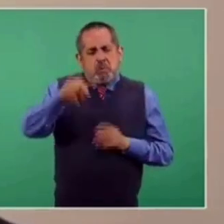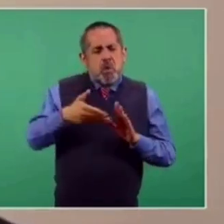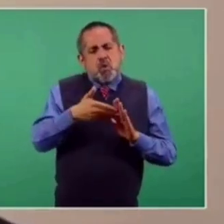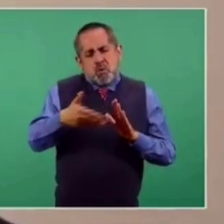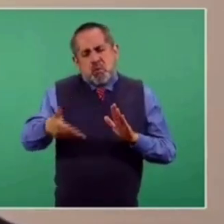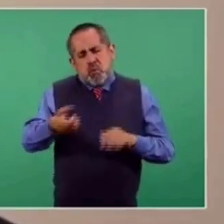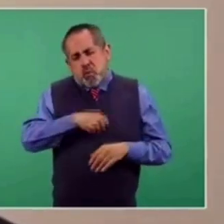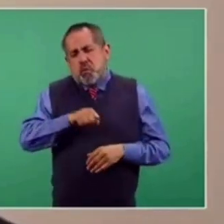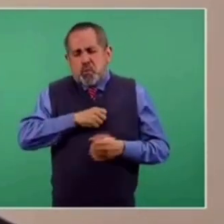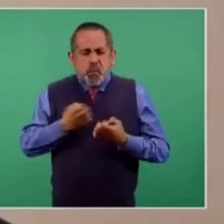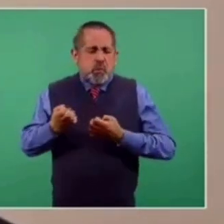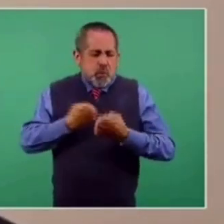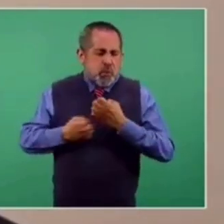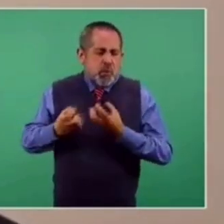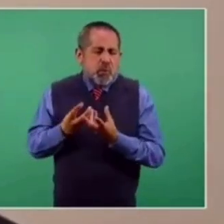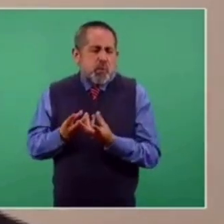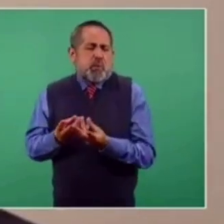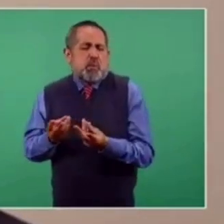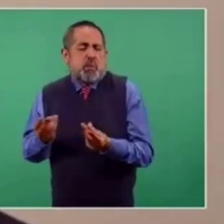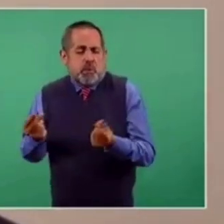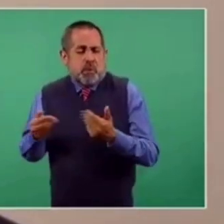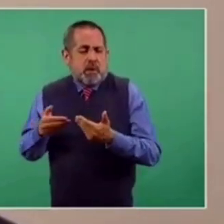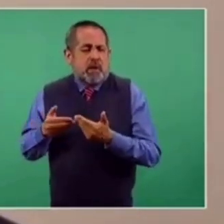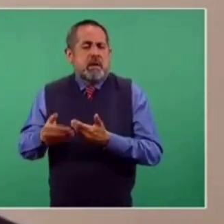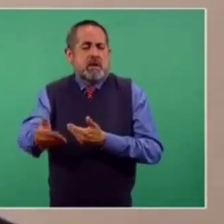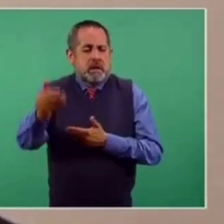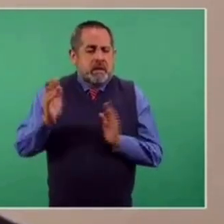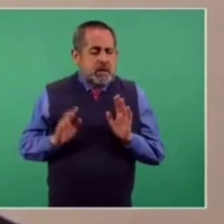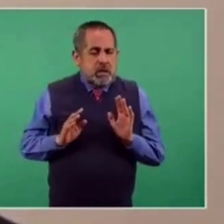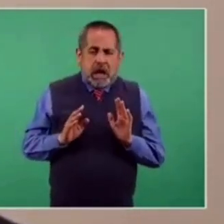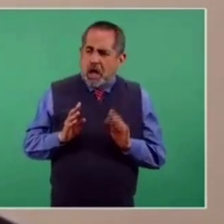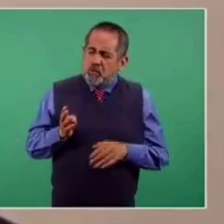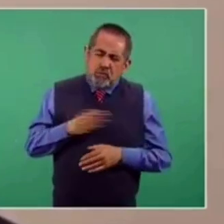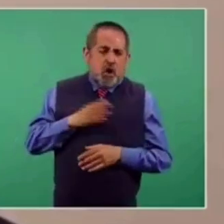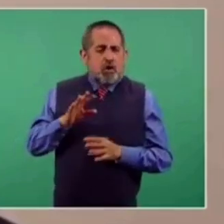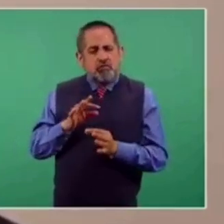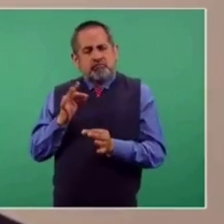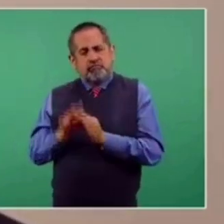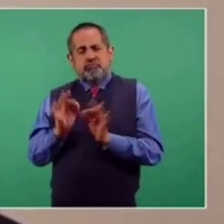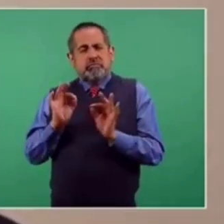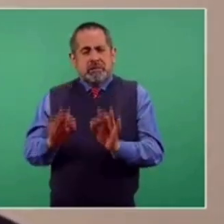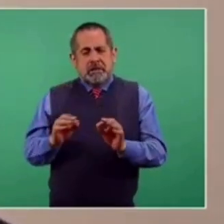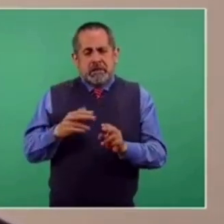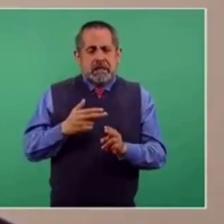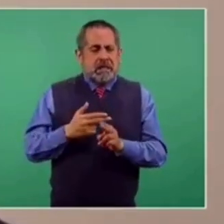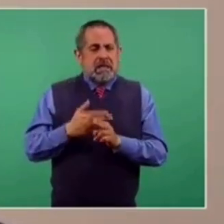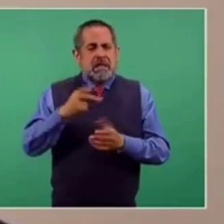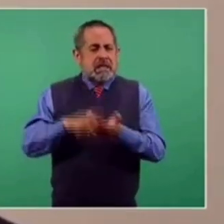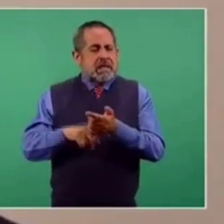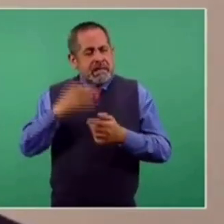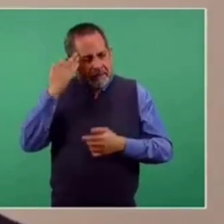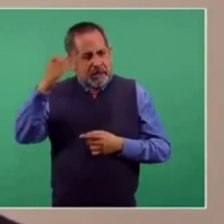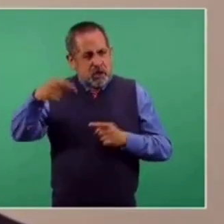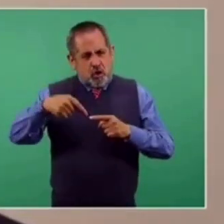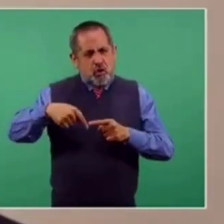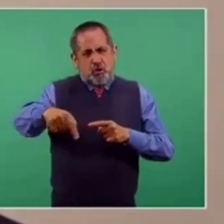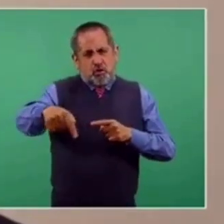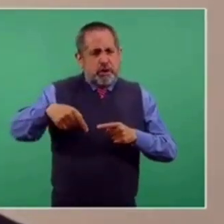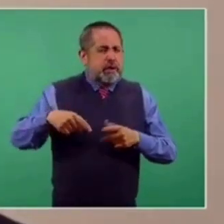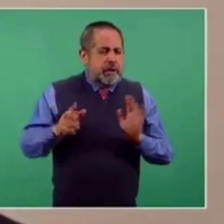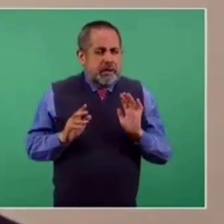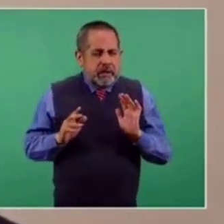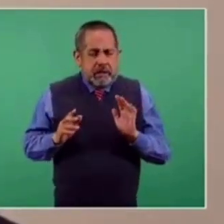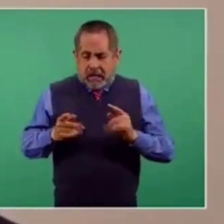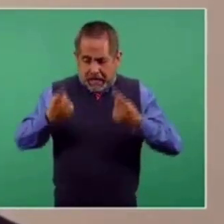que en un momento se pueda tener ya estar completamente asintomático de la enfermedad. Hay un periodo en el cual obviamente el